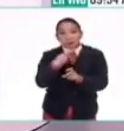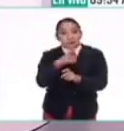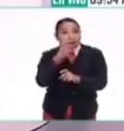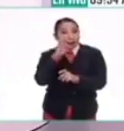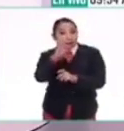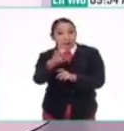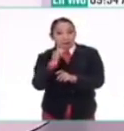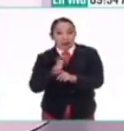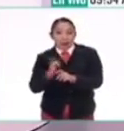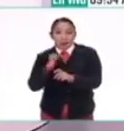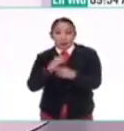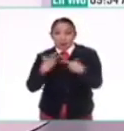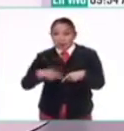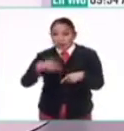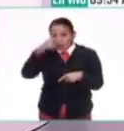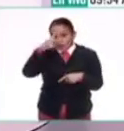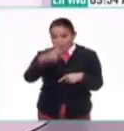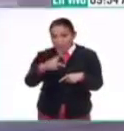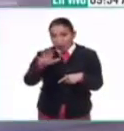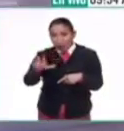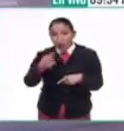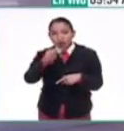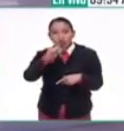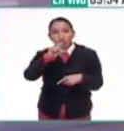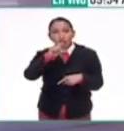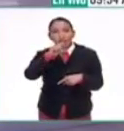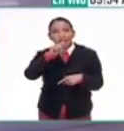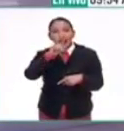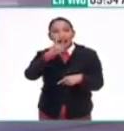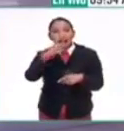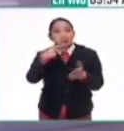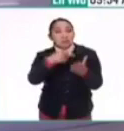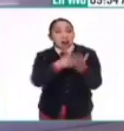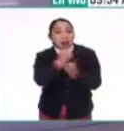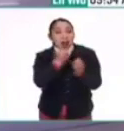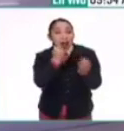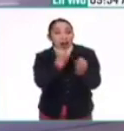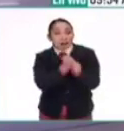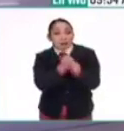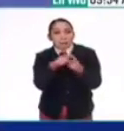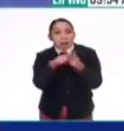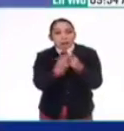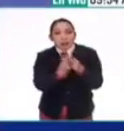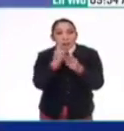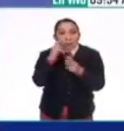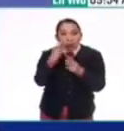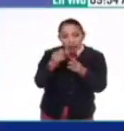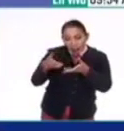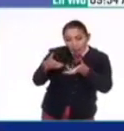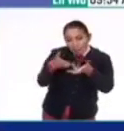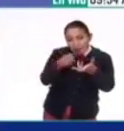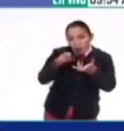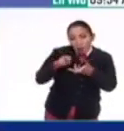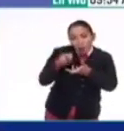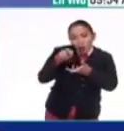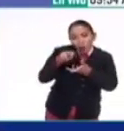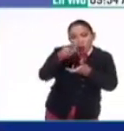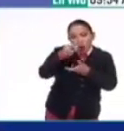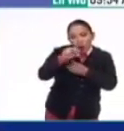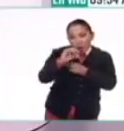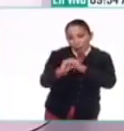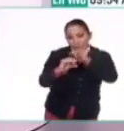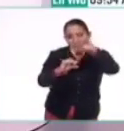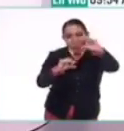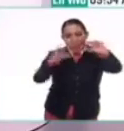los antiguos mexicanos, por lo menos los toltecas, hace mil años empezaron a marcar rutas de ascenso escalonadas